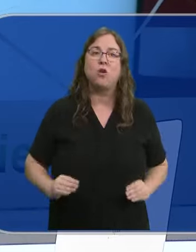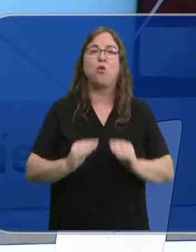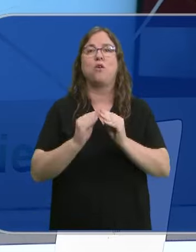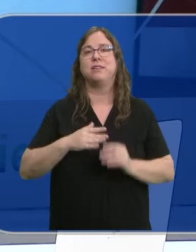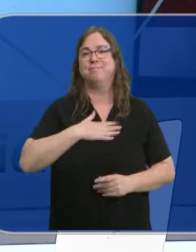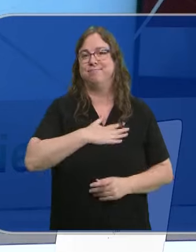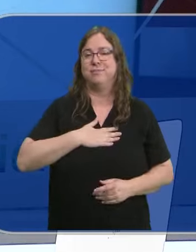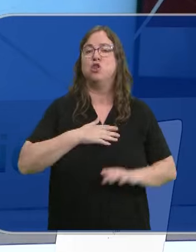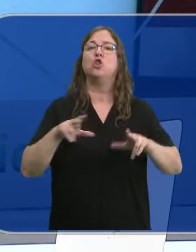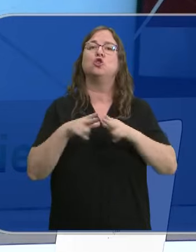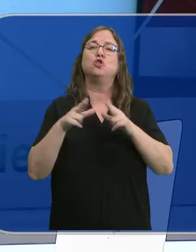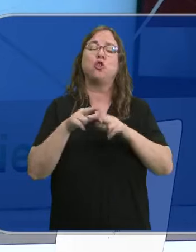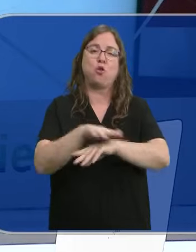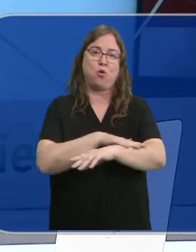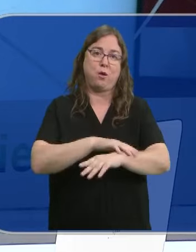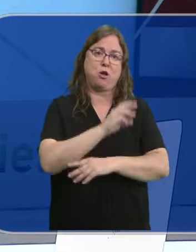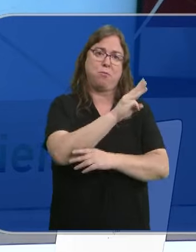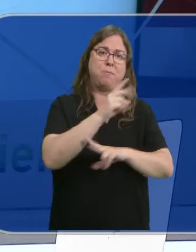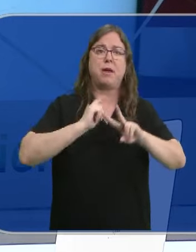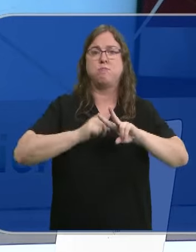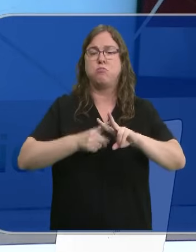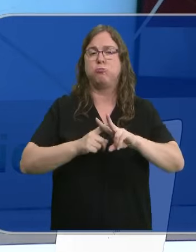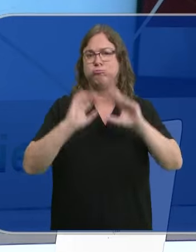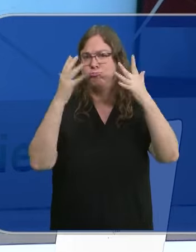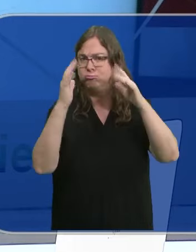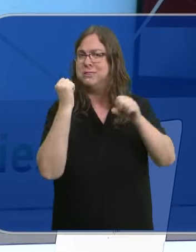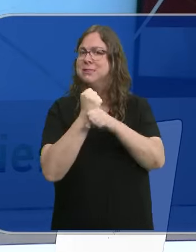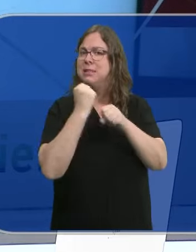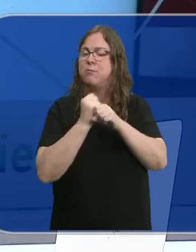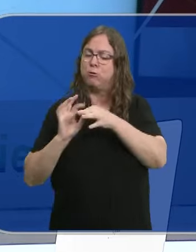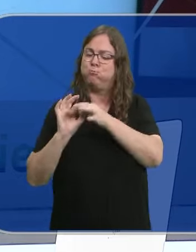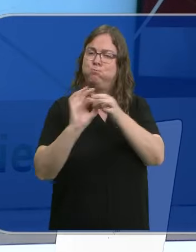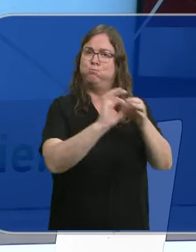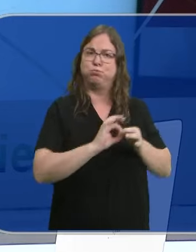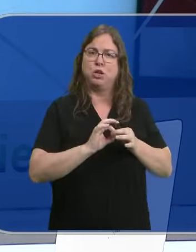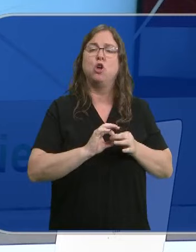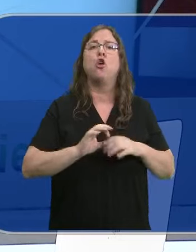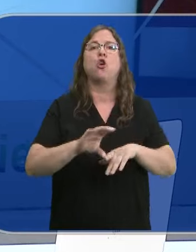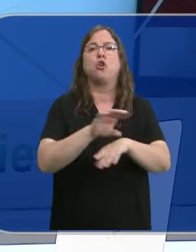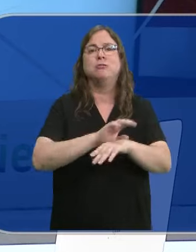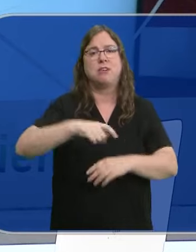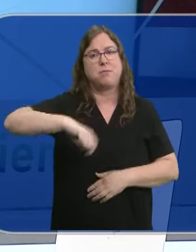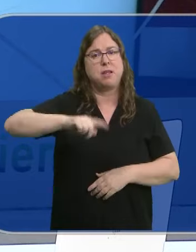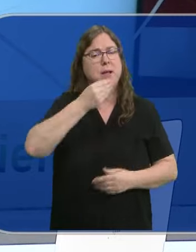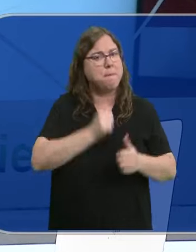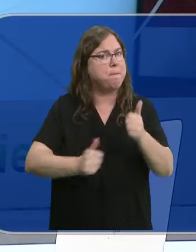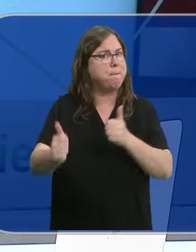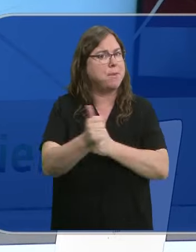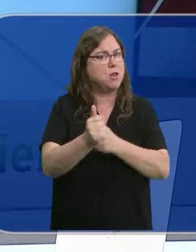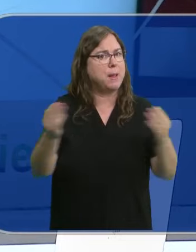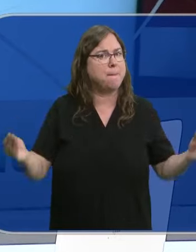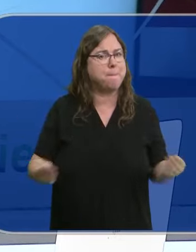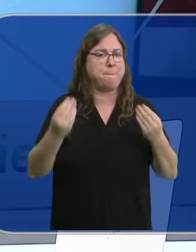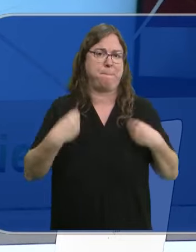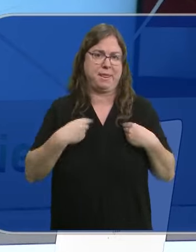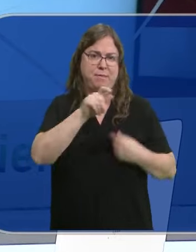balance satisfactorio los socios de gobierno, PP y Vox aplauden el trabajo de pegamento de la Consejería de la Presidencia y su prioridad por mejorar la